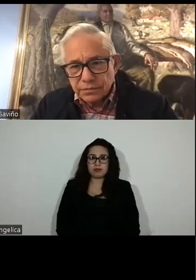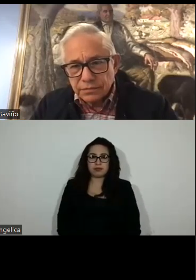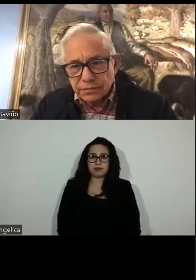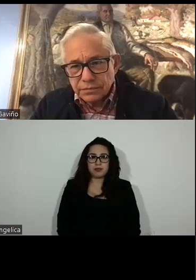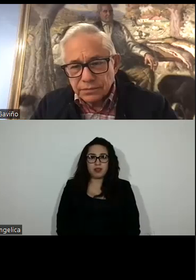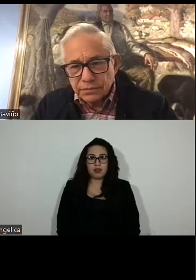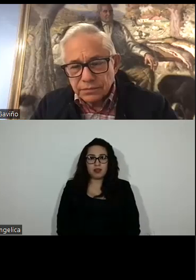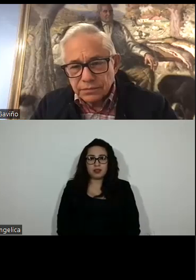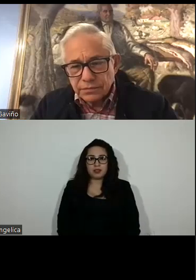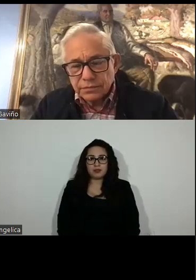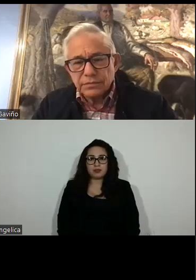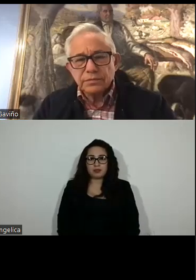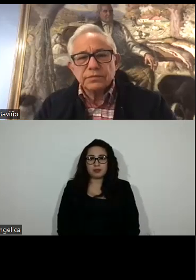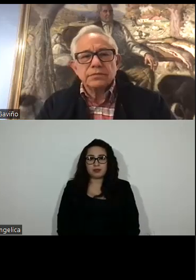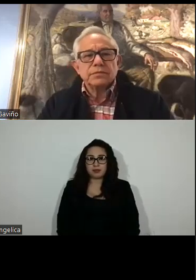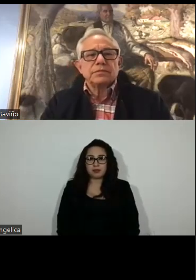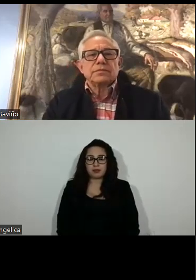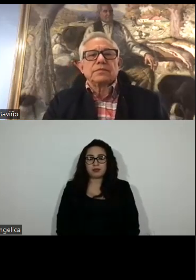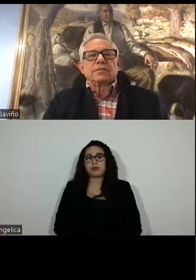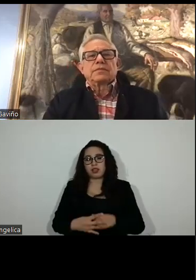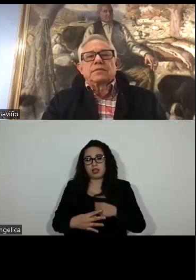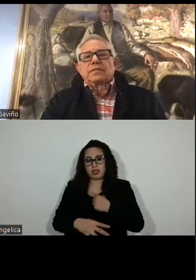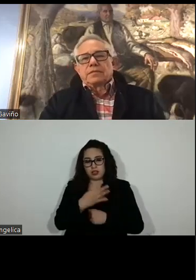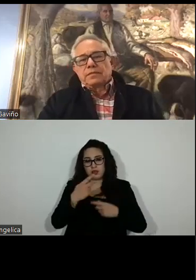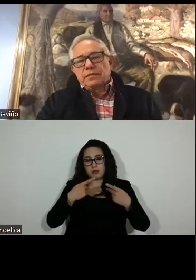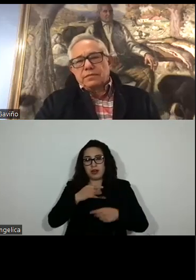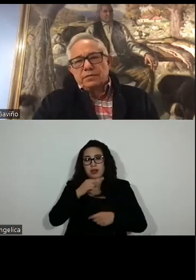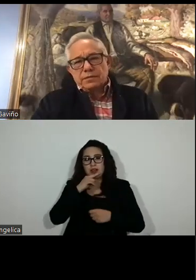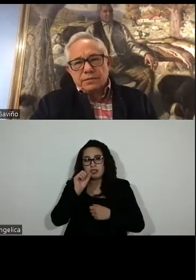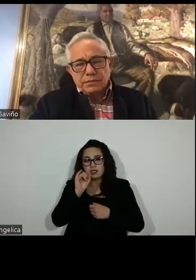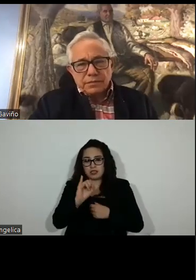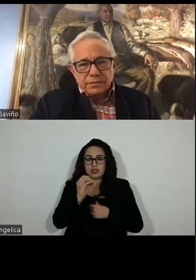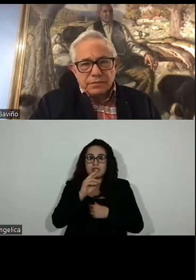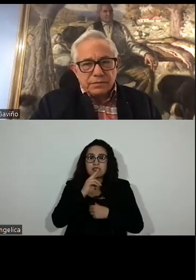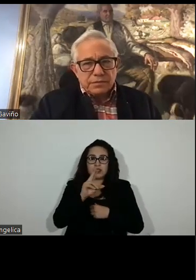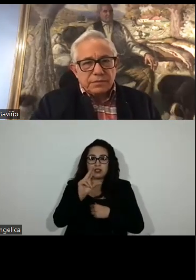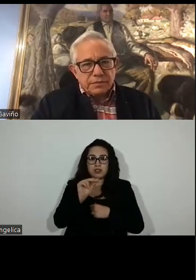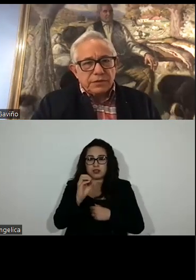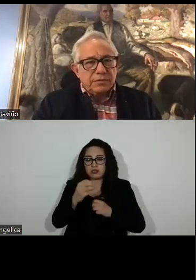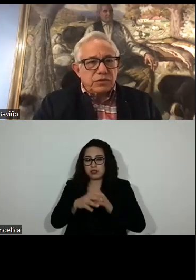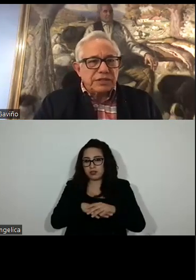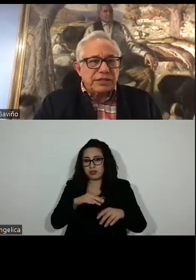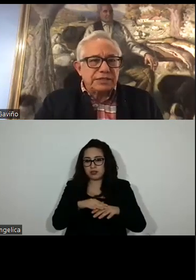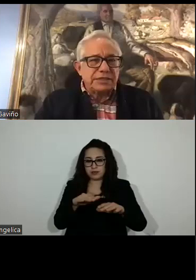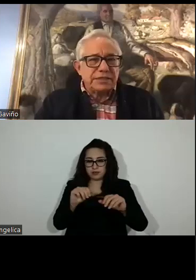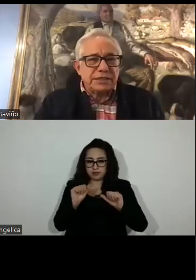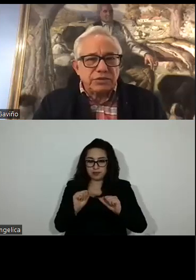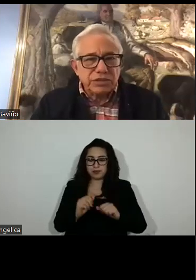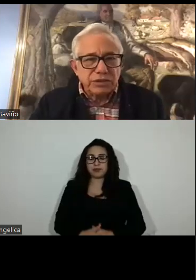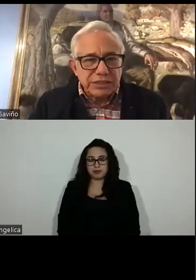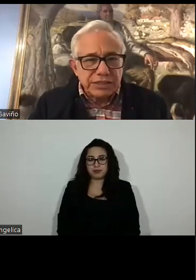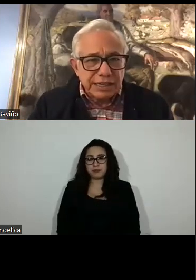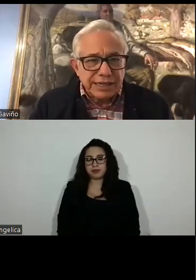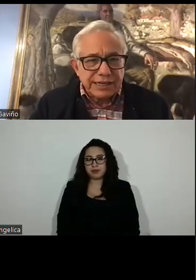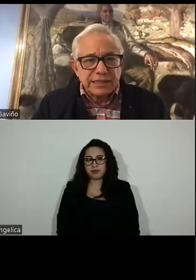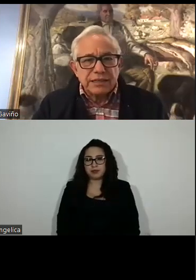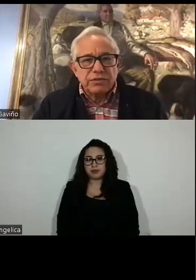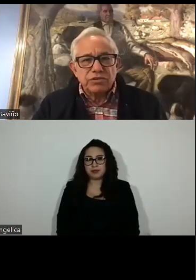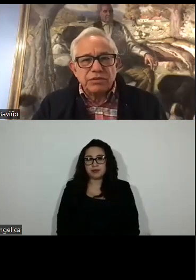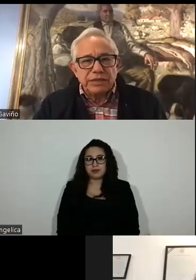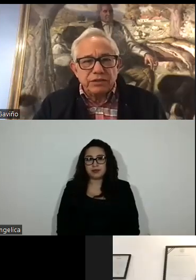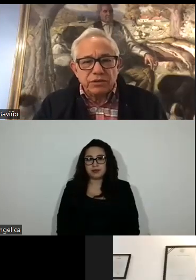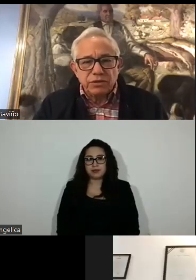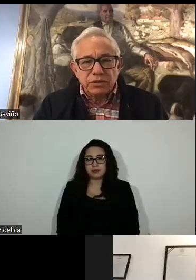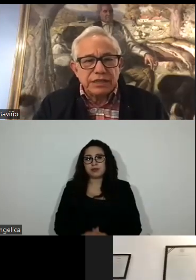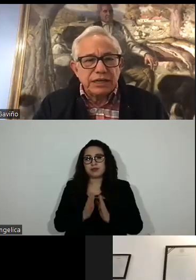Efectivamente, diputado presidente, son catorce votos a favor, cero votos en contra y cero abstenciones. Muchas gracias. En consecuencia, hágase